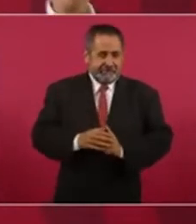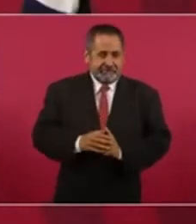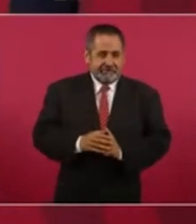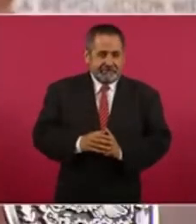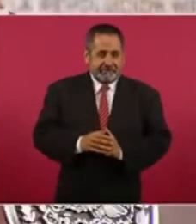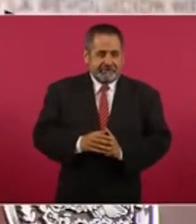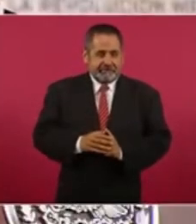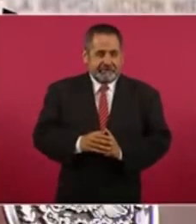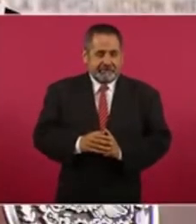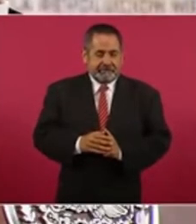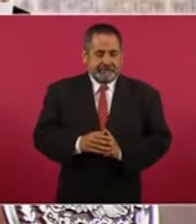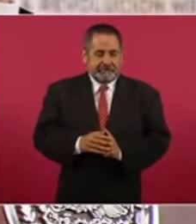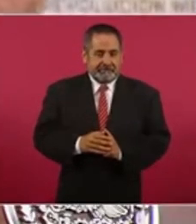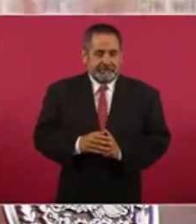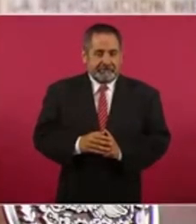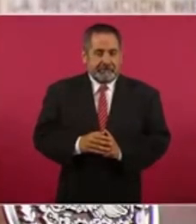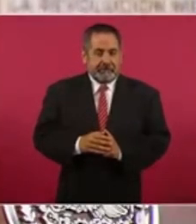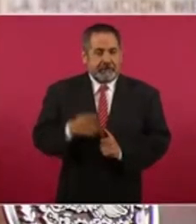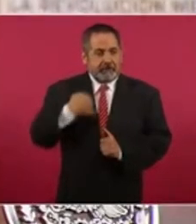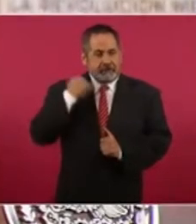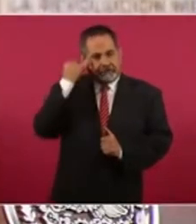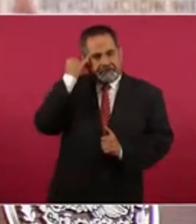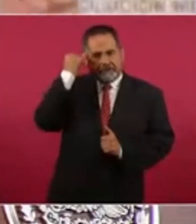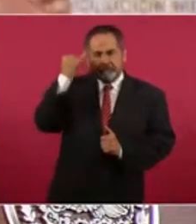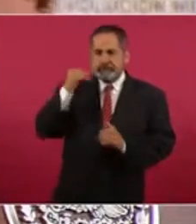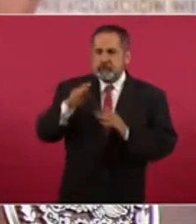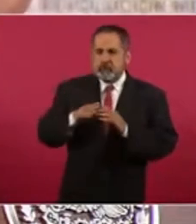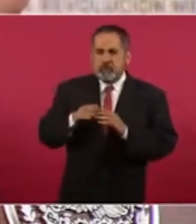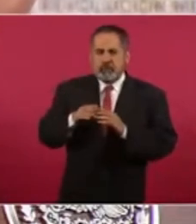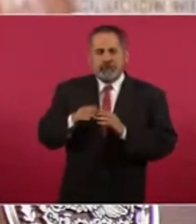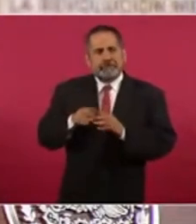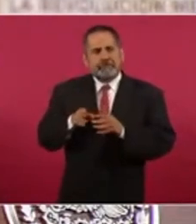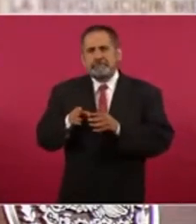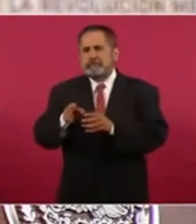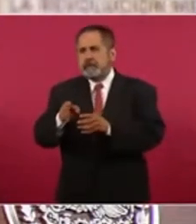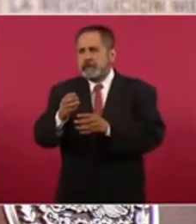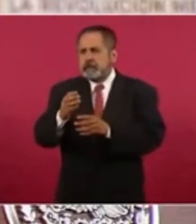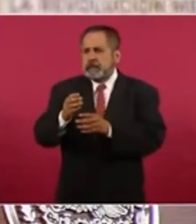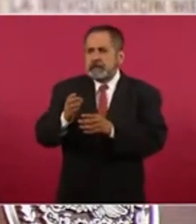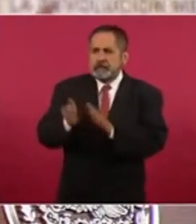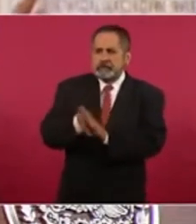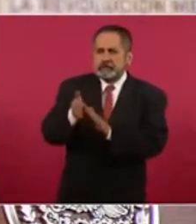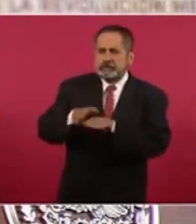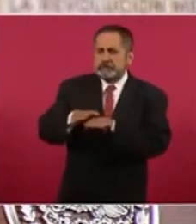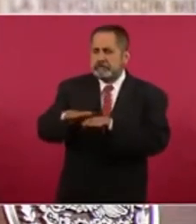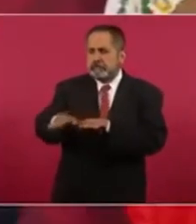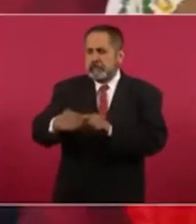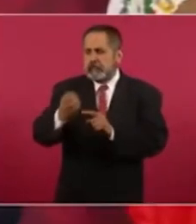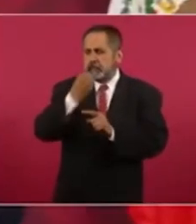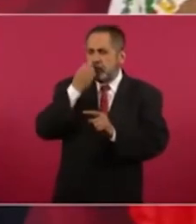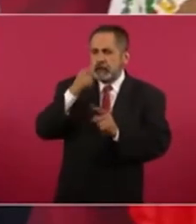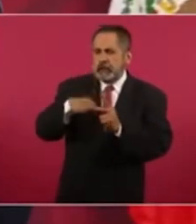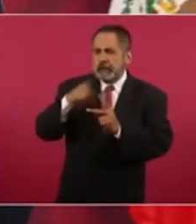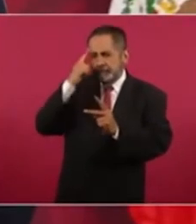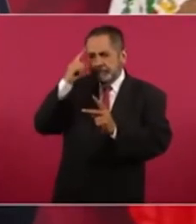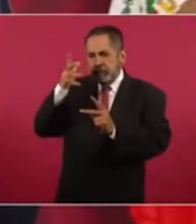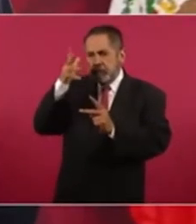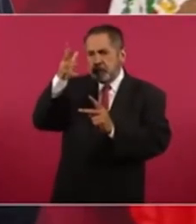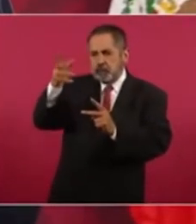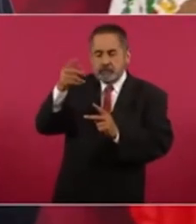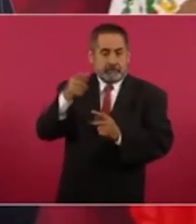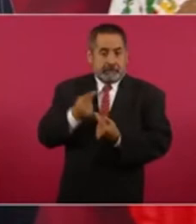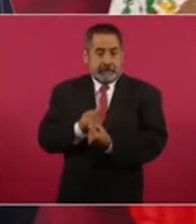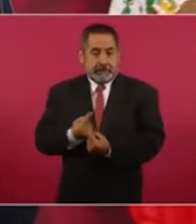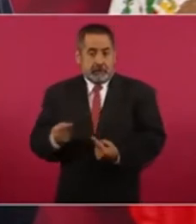en la construcción del camino en las escuelas en el futuro para esos